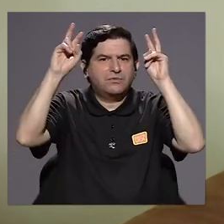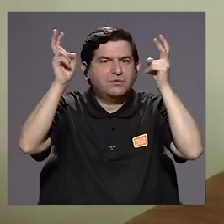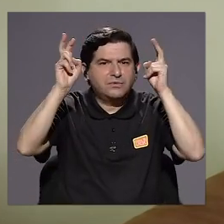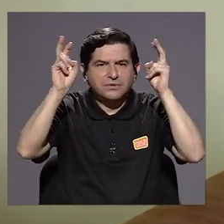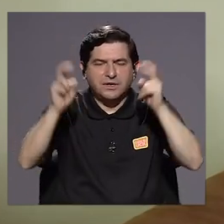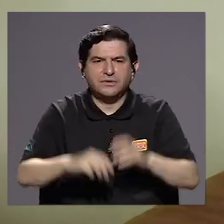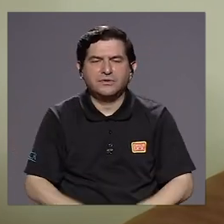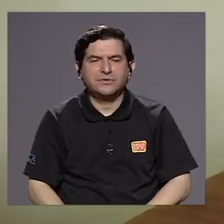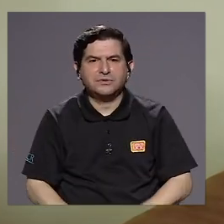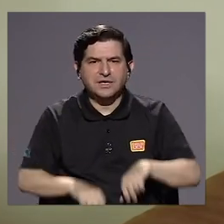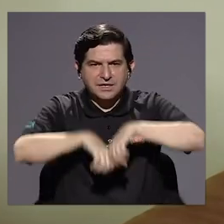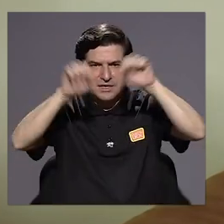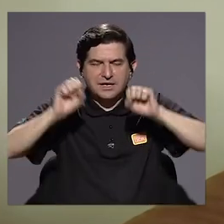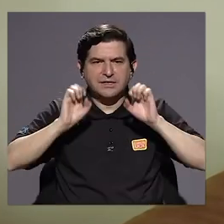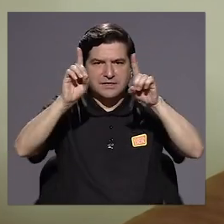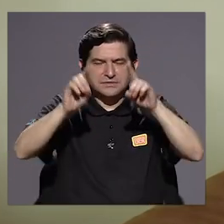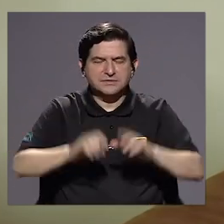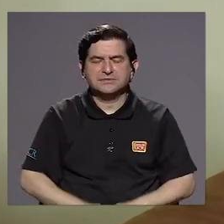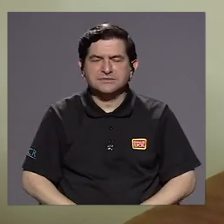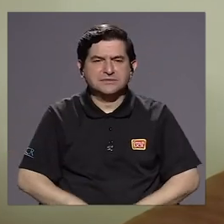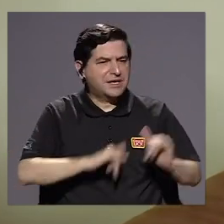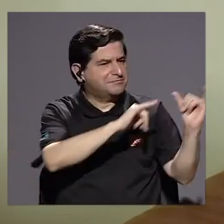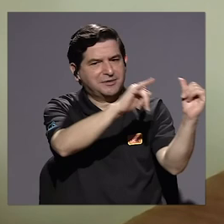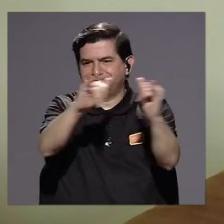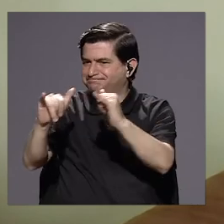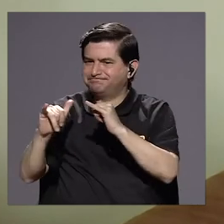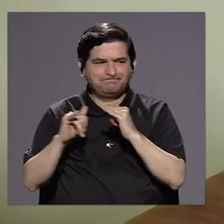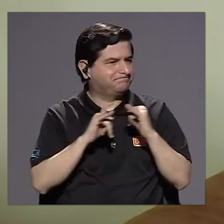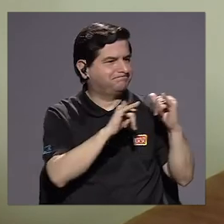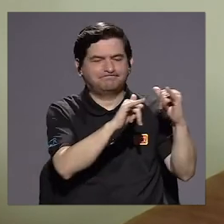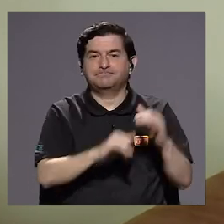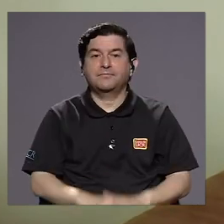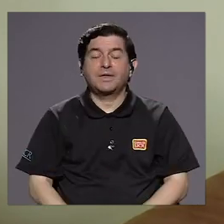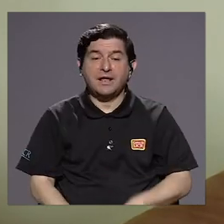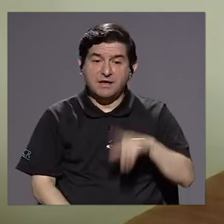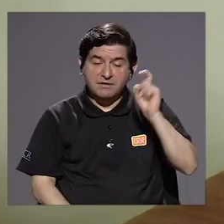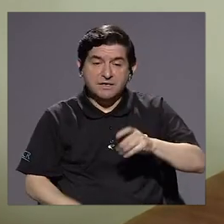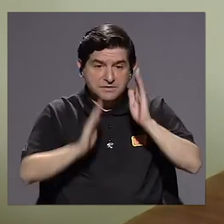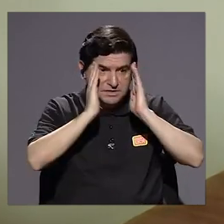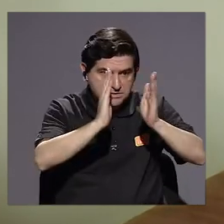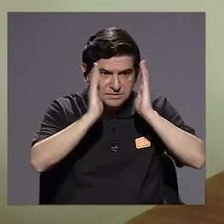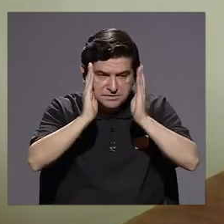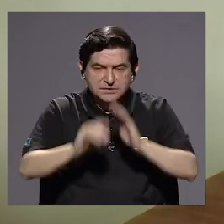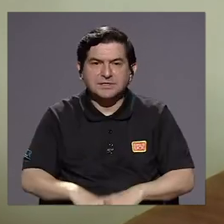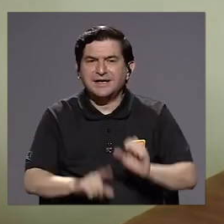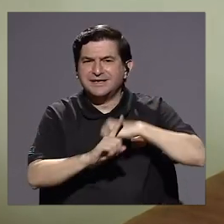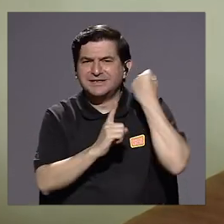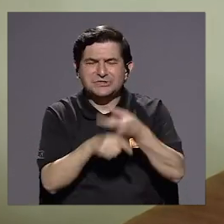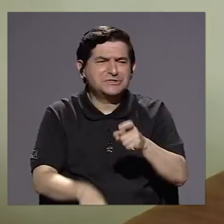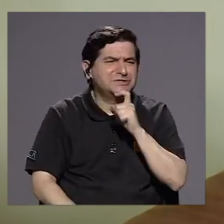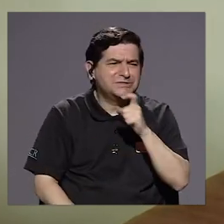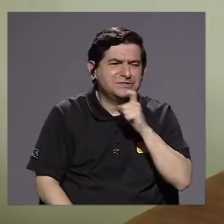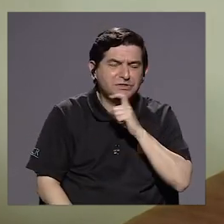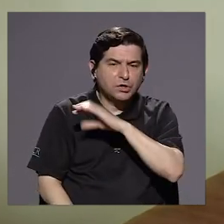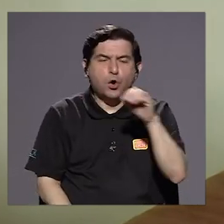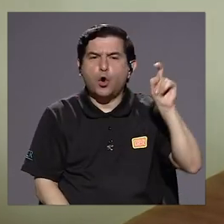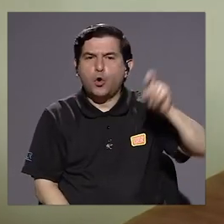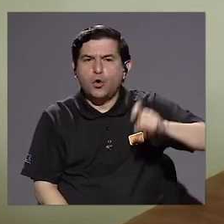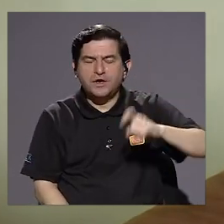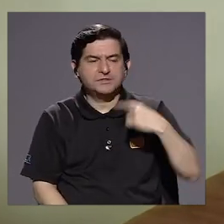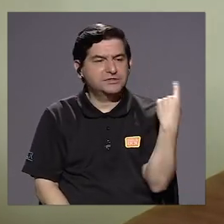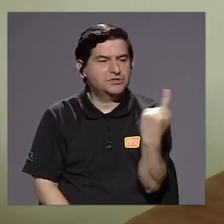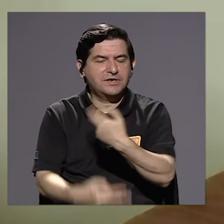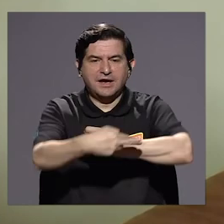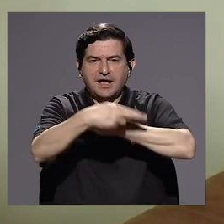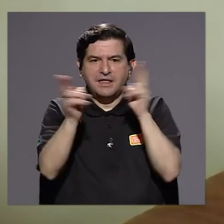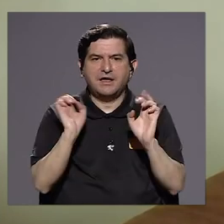parejo, la caña no es pareja y tenemos que abordar también esas dificultades y esas necesidades que tiene cada